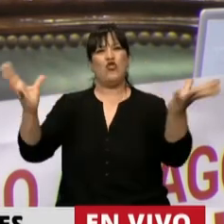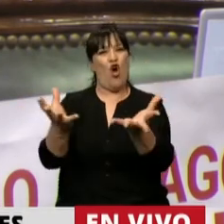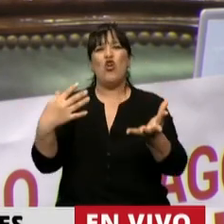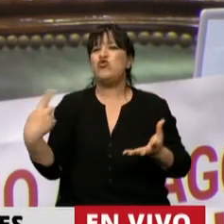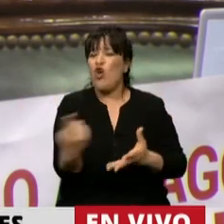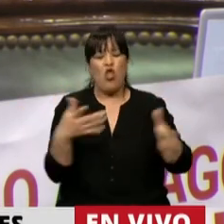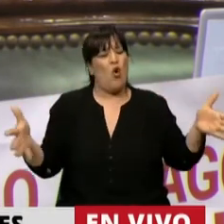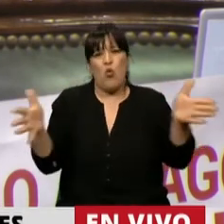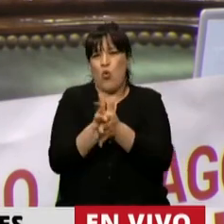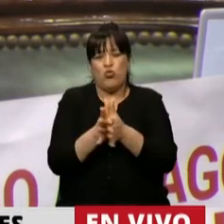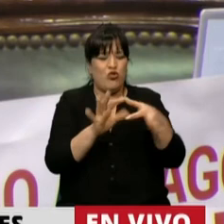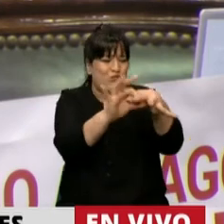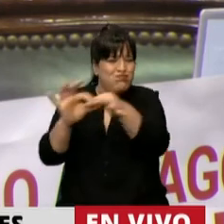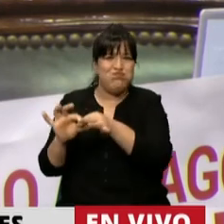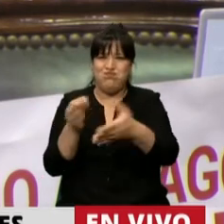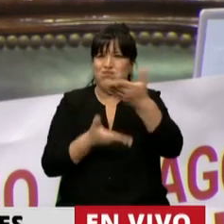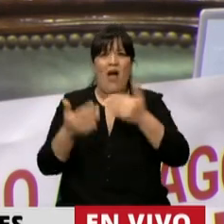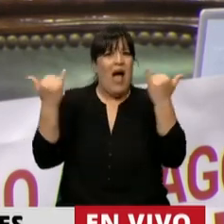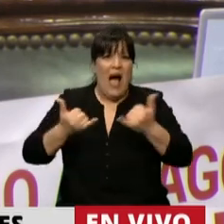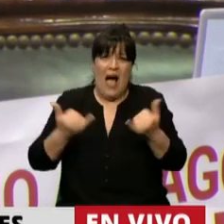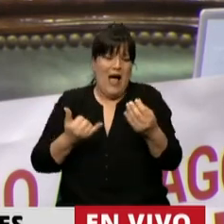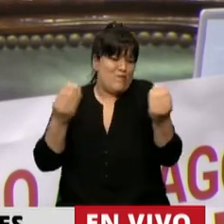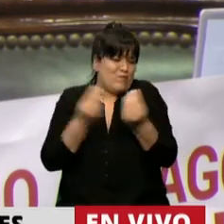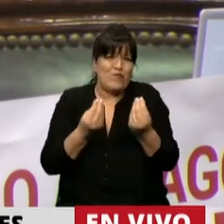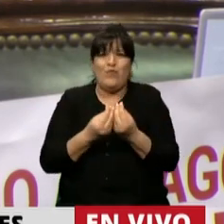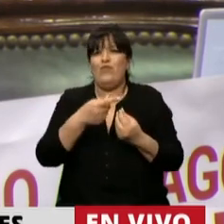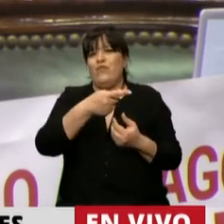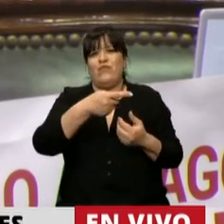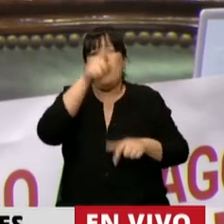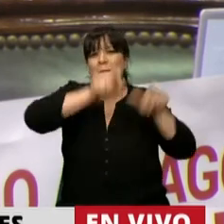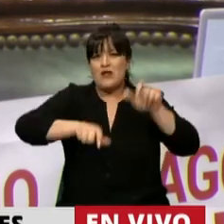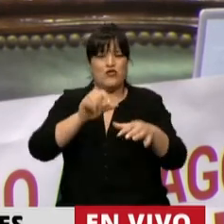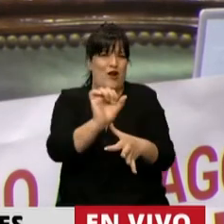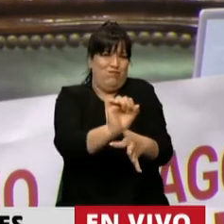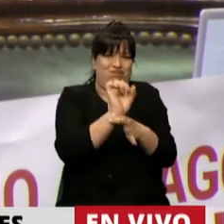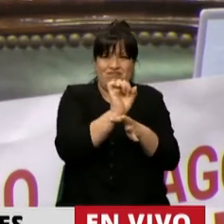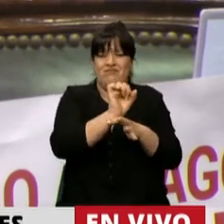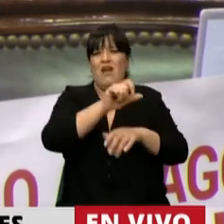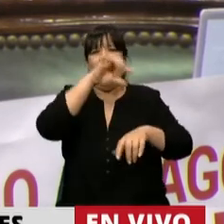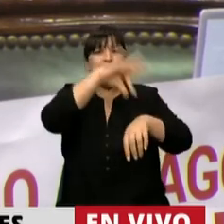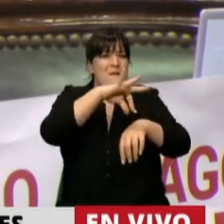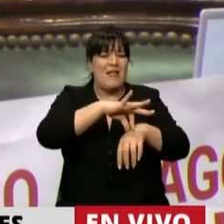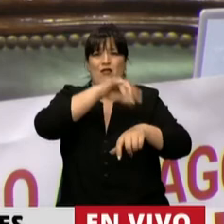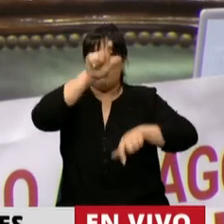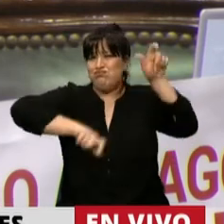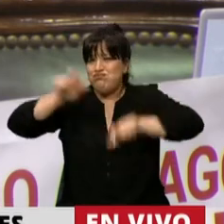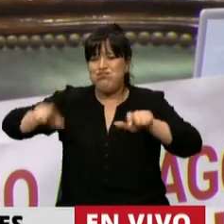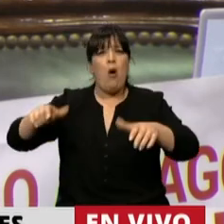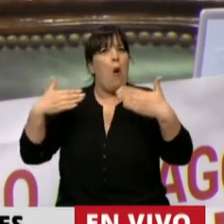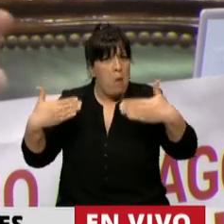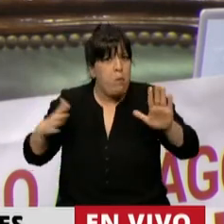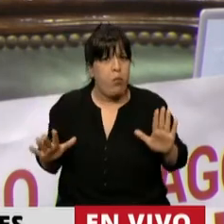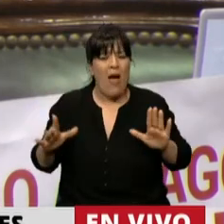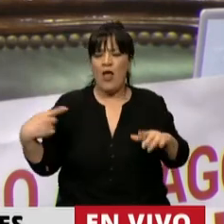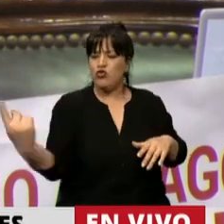Mancomunadamente, hay decenas de miles de Sabin, de Sal, que podrían, justamente, de